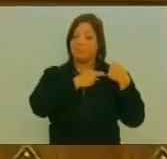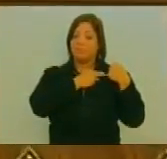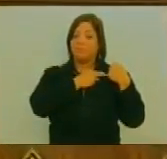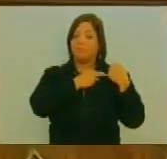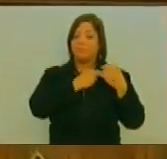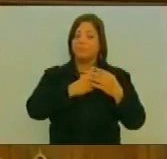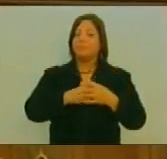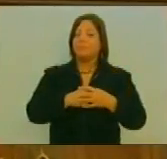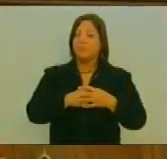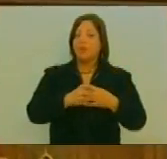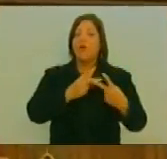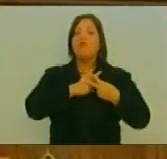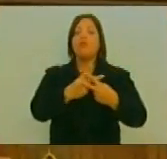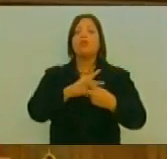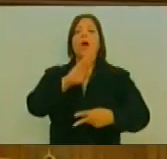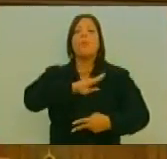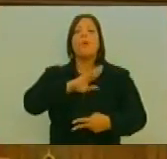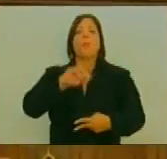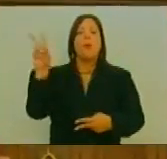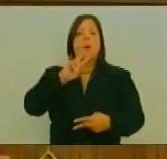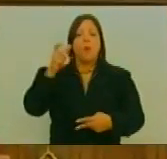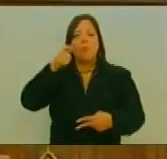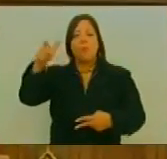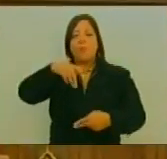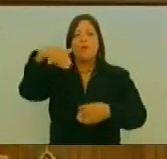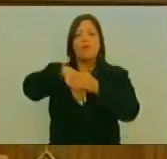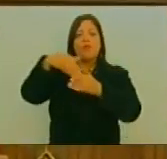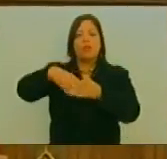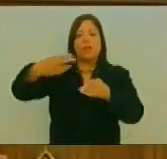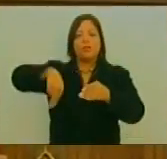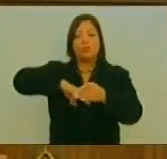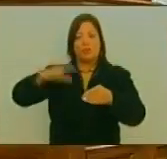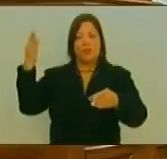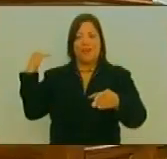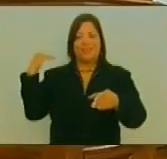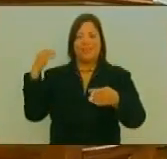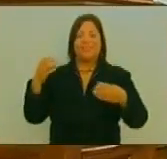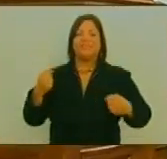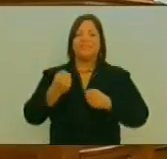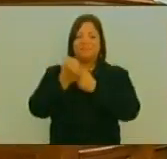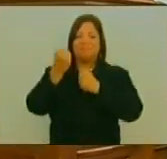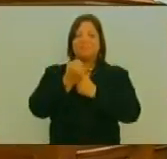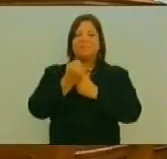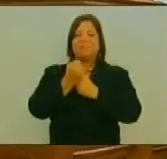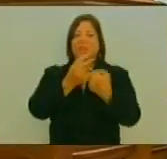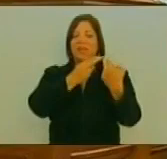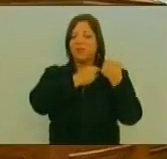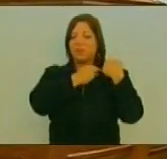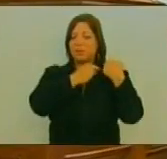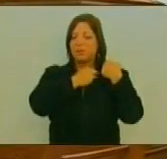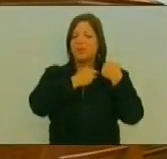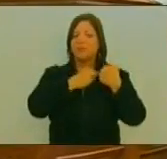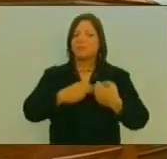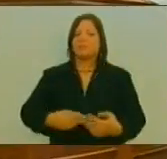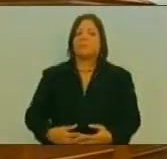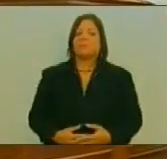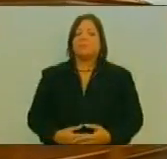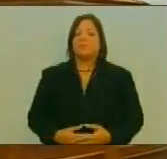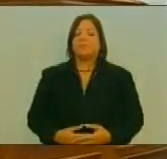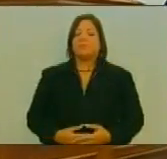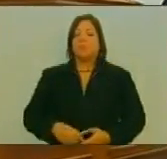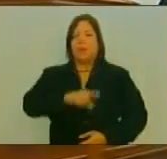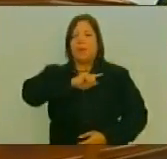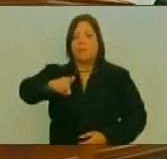Sencillamente La Voluntad Del Pueblo Para Eso Fuimos Electos Y Hoy Estamos Asumiendo Nuestra Responsabilidad Como Tal Como